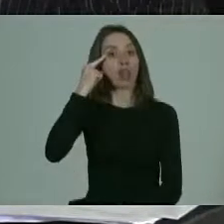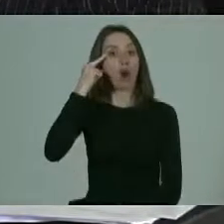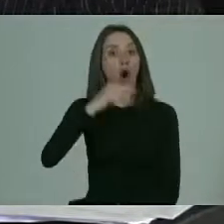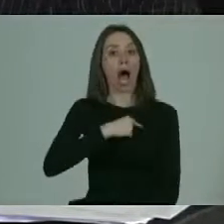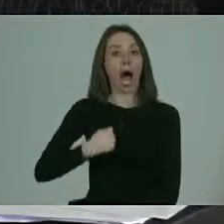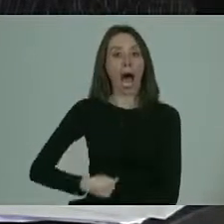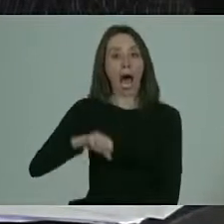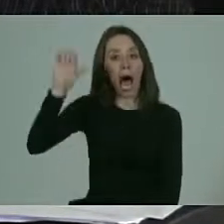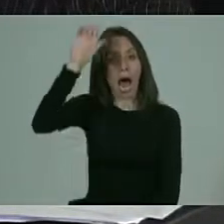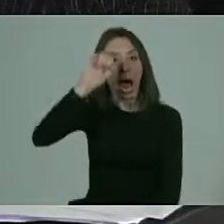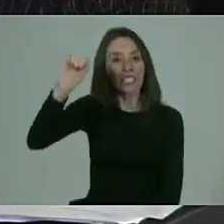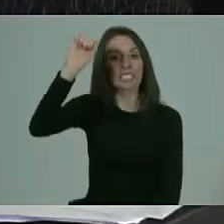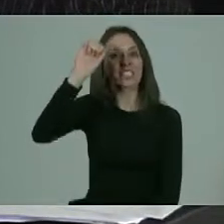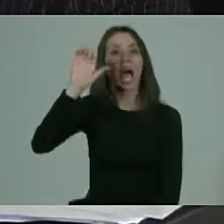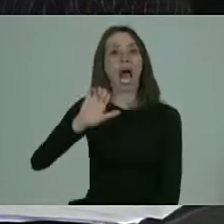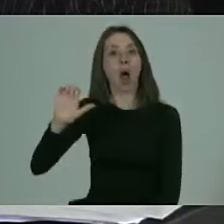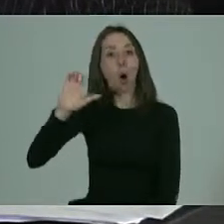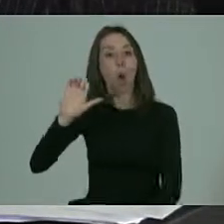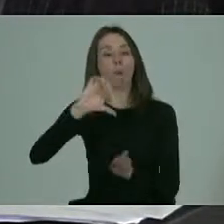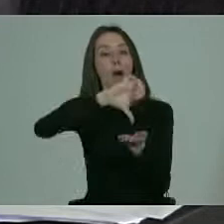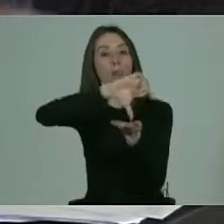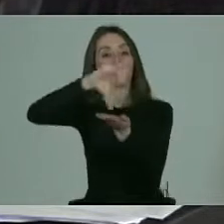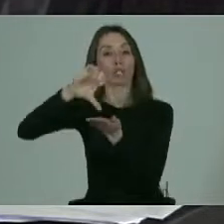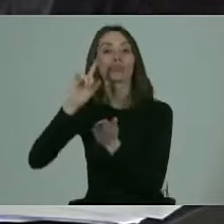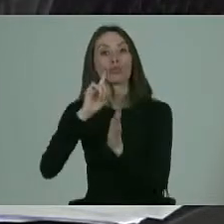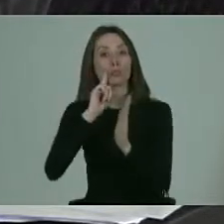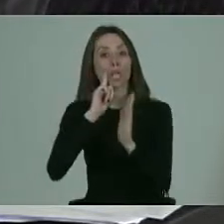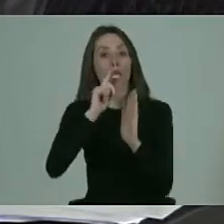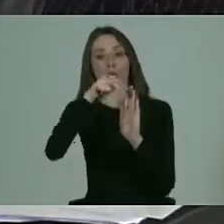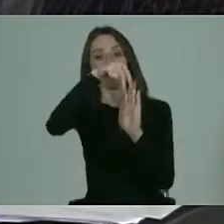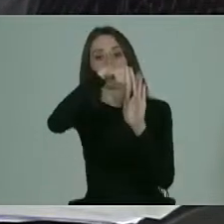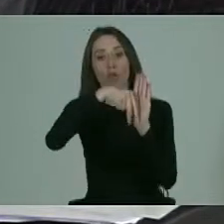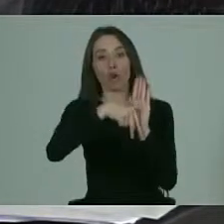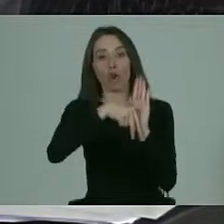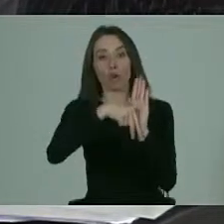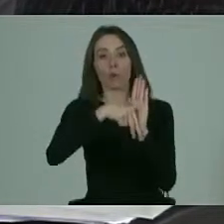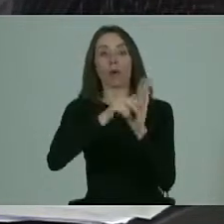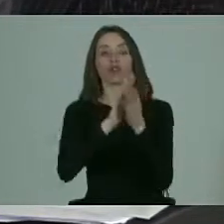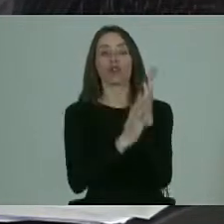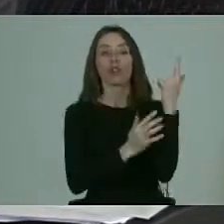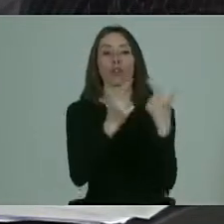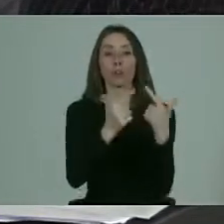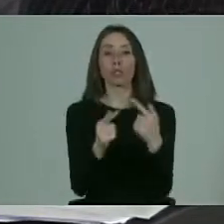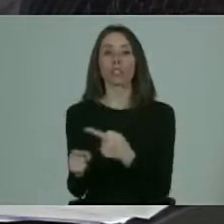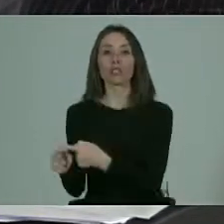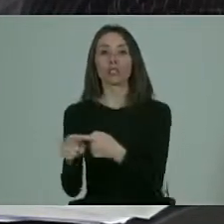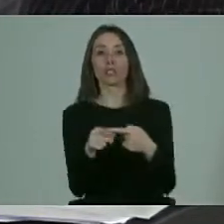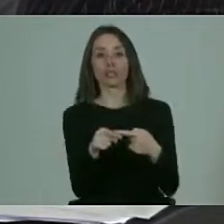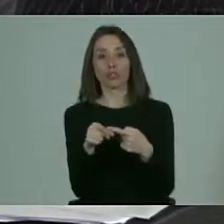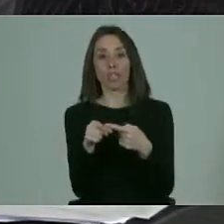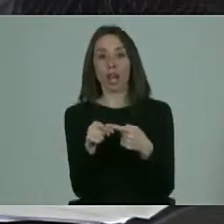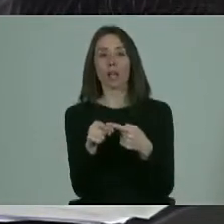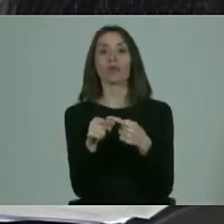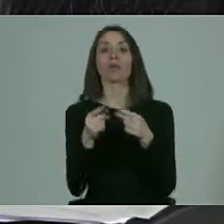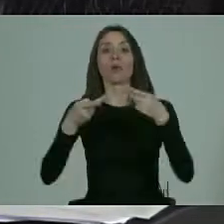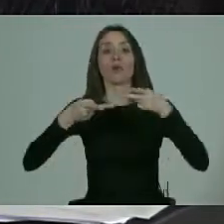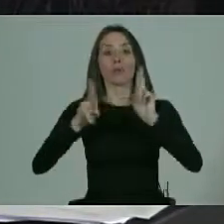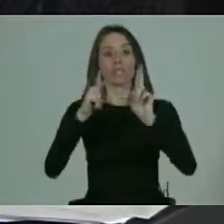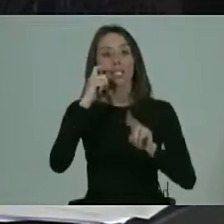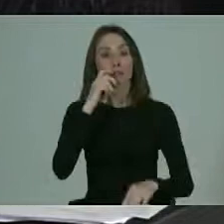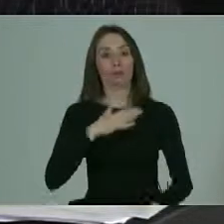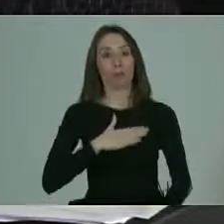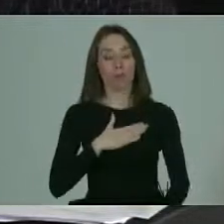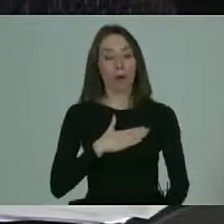Europa, en países que tienen normado todo su espectro político y social desde el marco de derechos humanos,